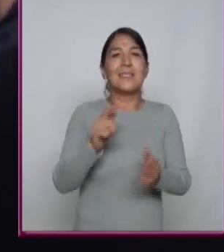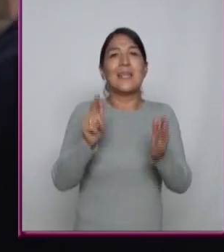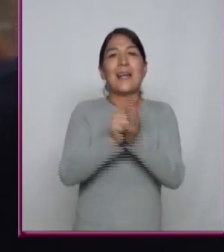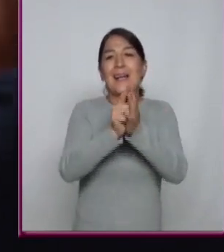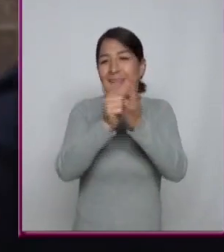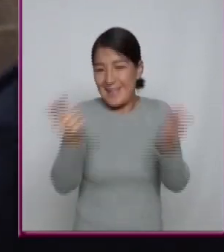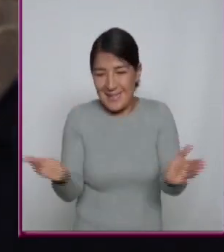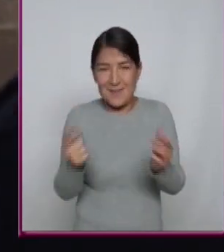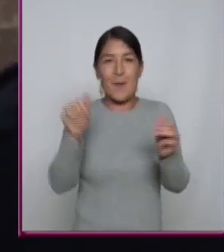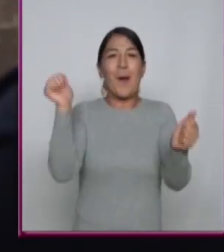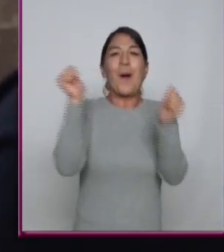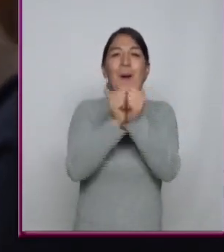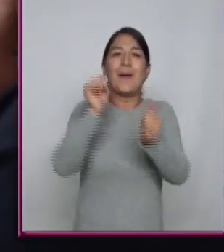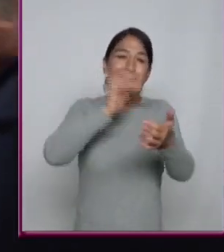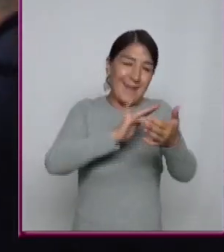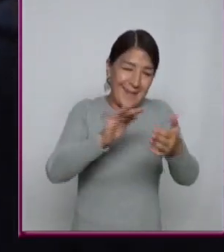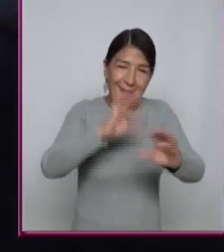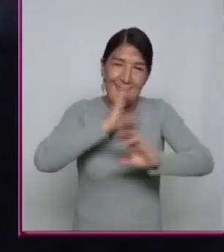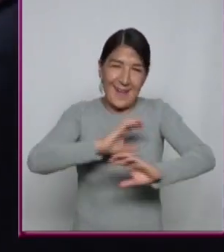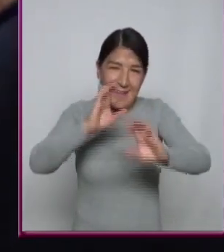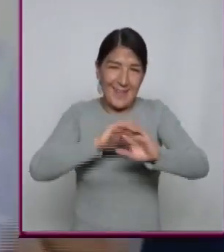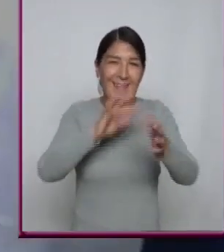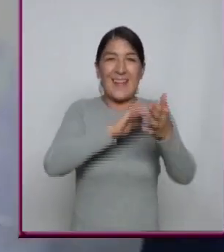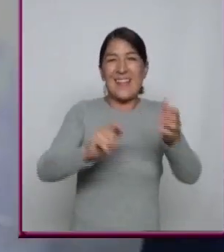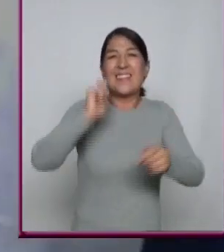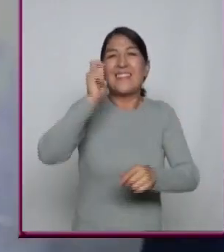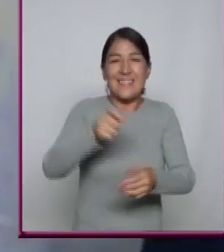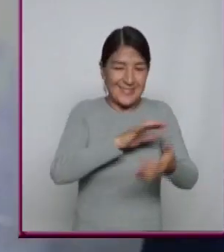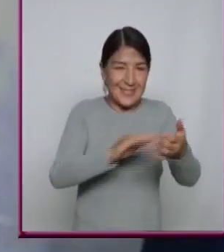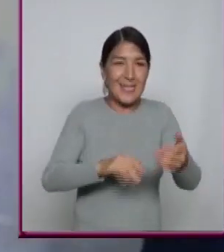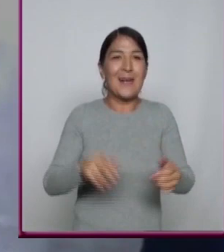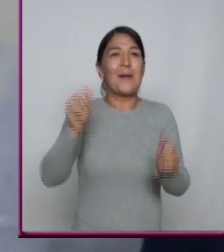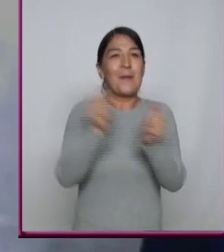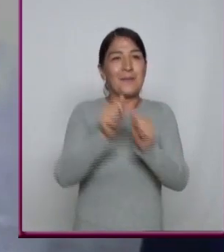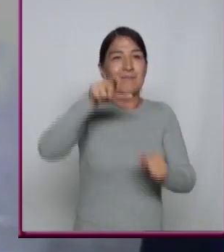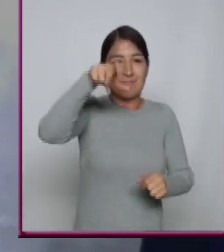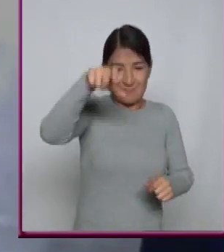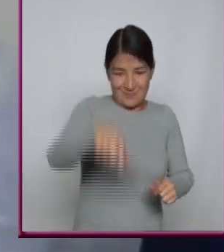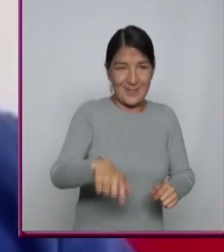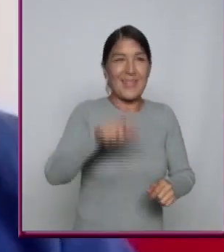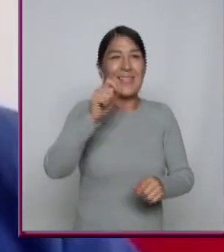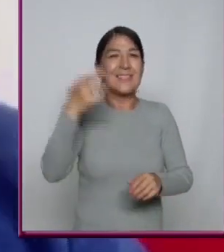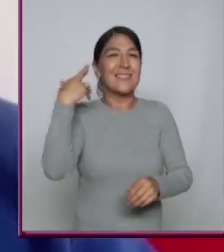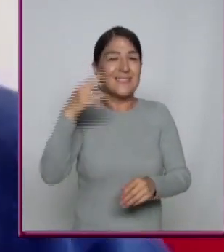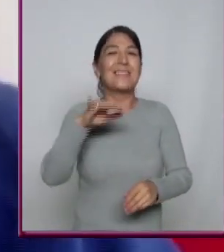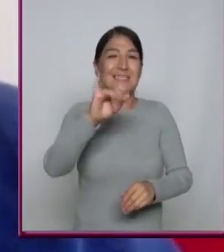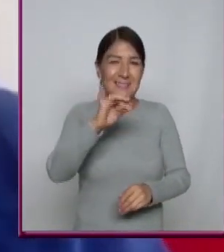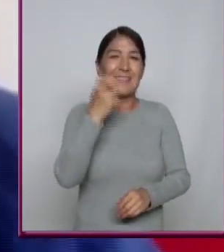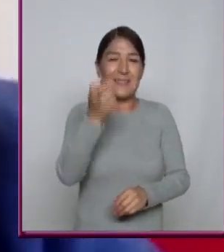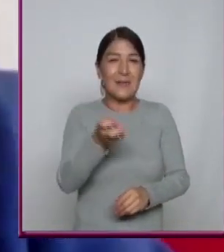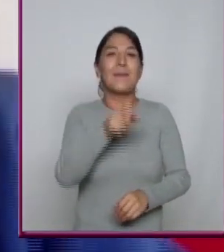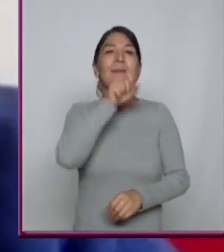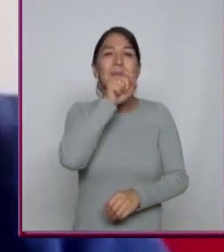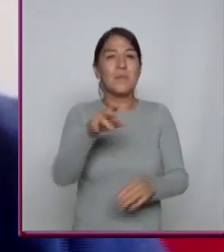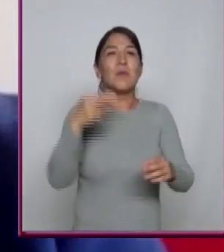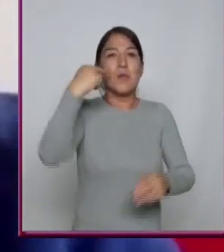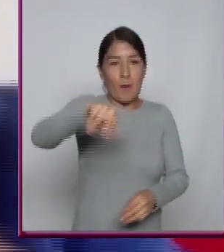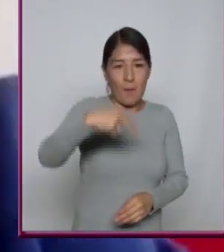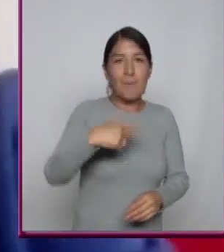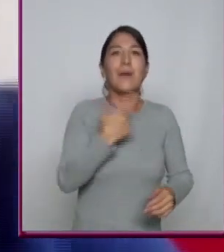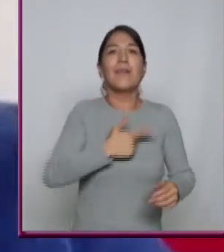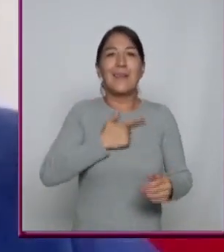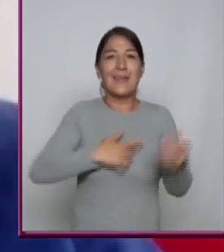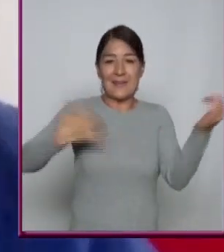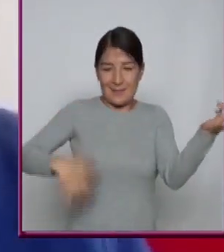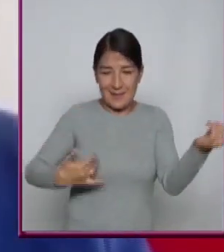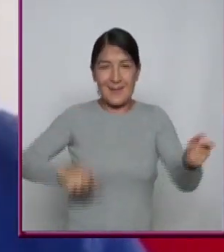letra Y entonces era toda una experiencia Abrir el disco o el cassette, etcétera, ¿no? Exacto, hasta incluso sabías El nombre del bajista